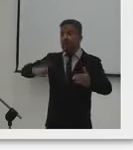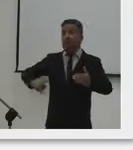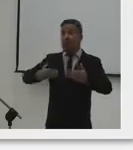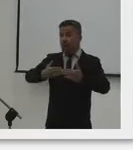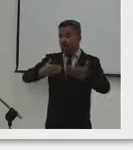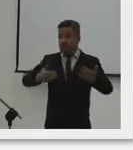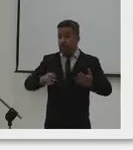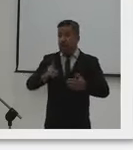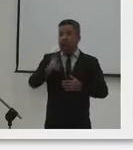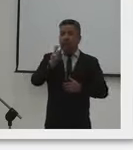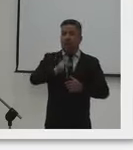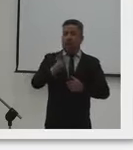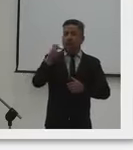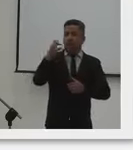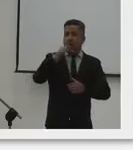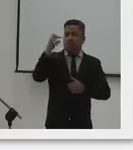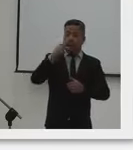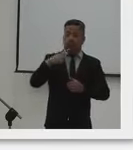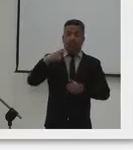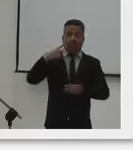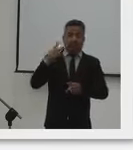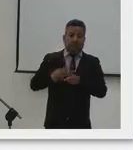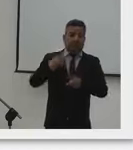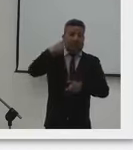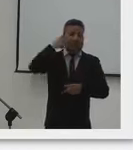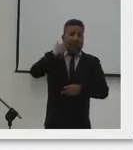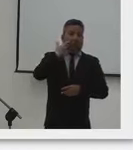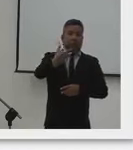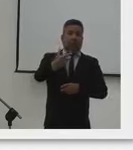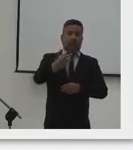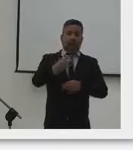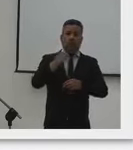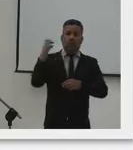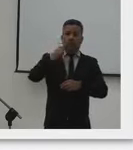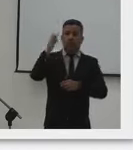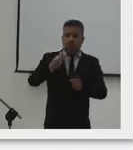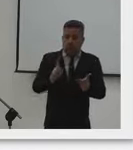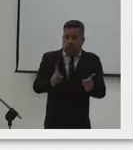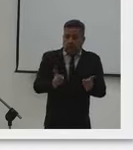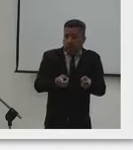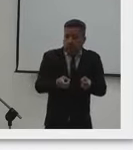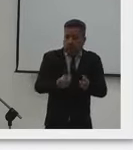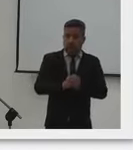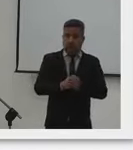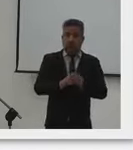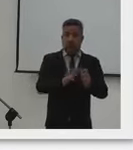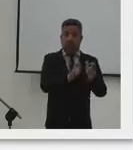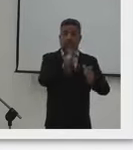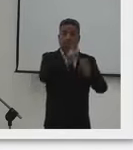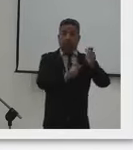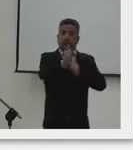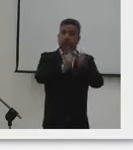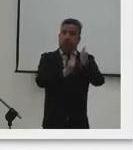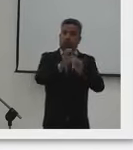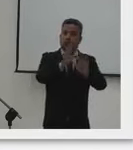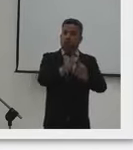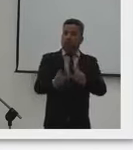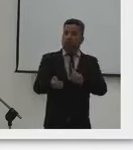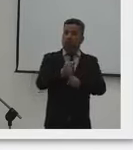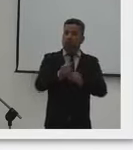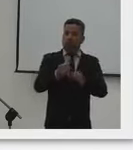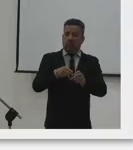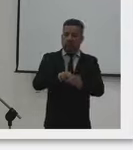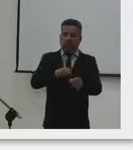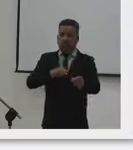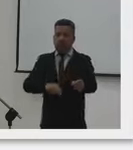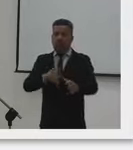eso. Un deportista casi que es una profesión de alto riesgo y es una profesión muy corta. Tenemos que decir que la mayoría de los deportistas